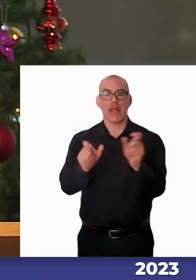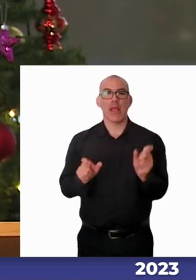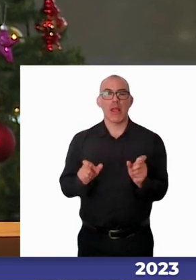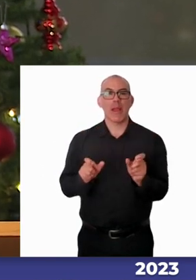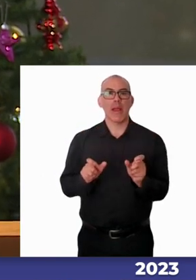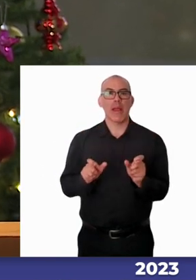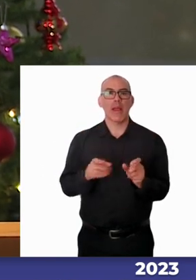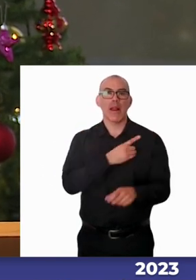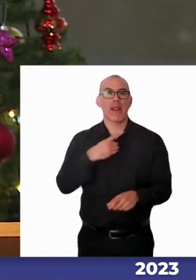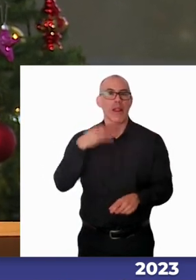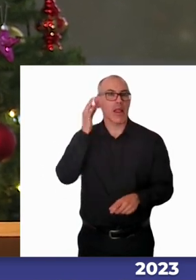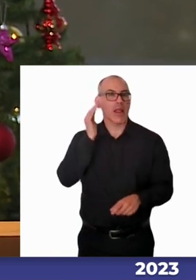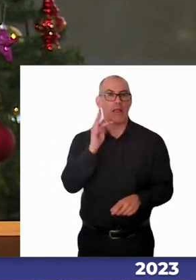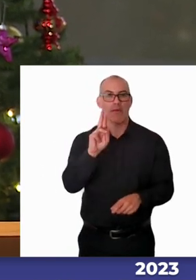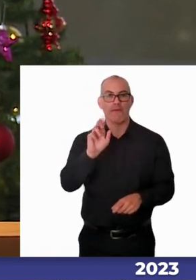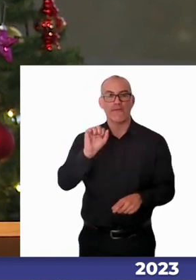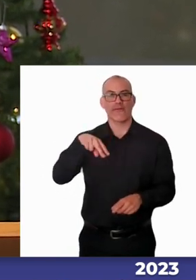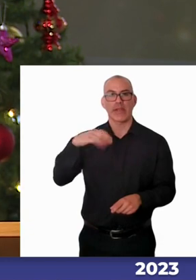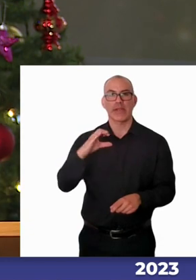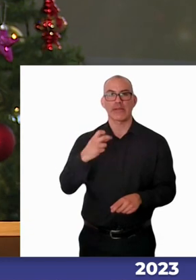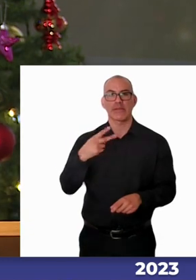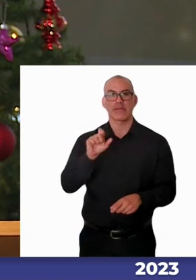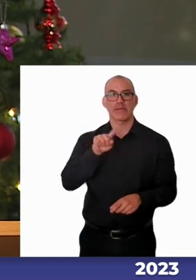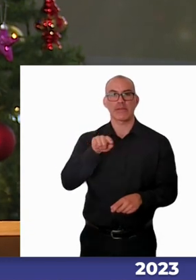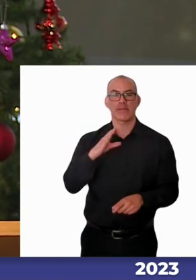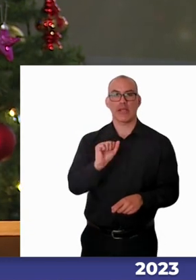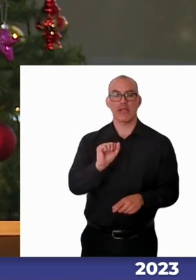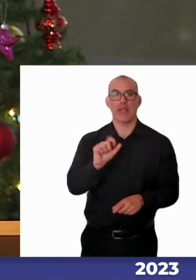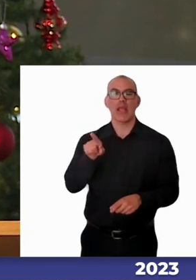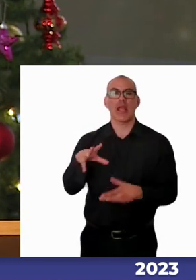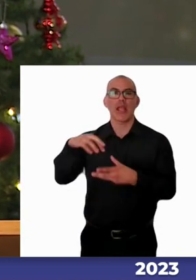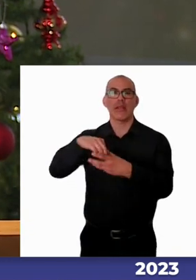integrante de la Comisión de Personas Mayores y Discapacidad.